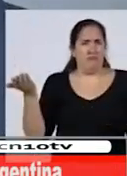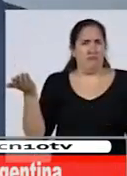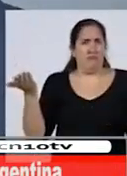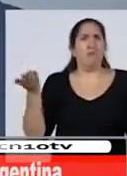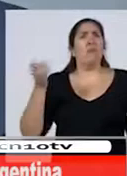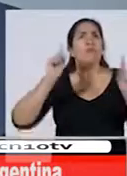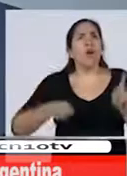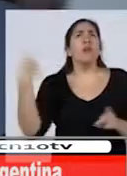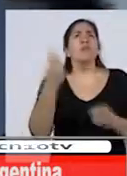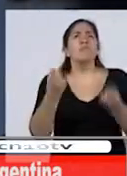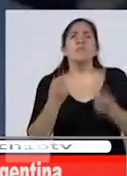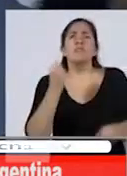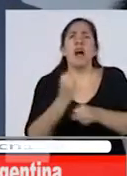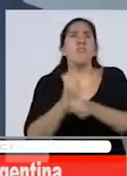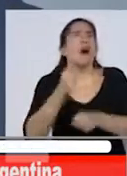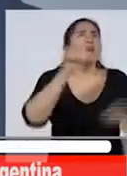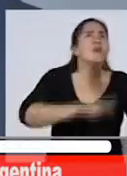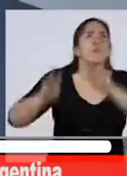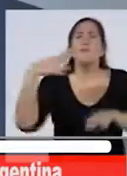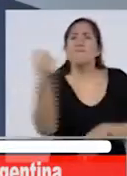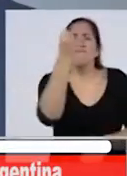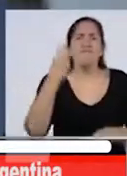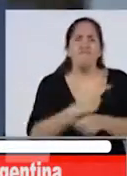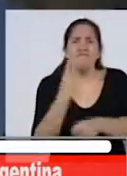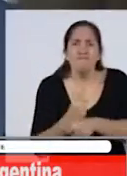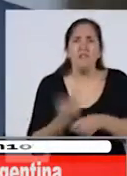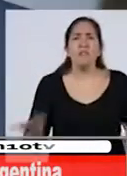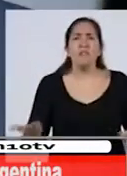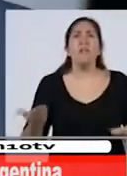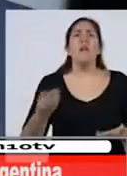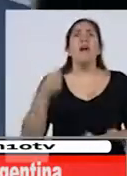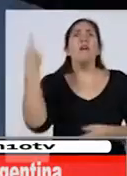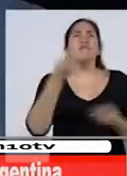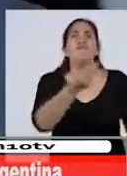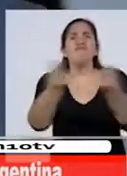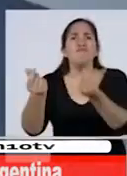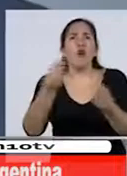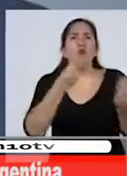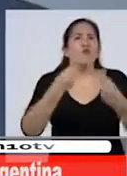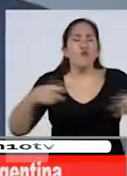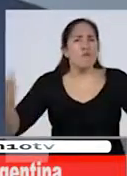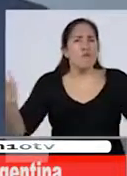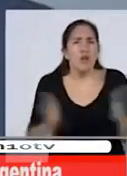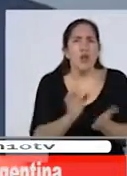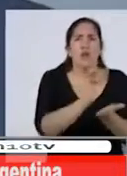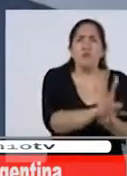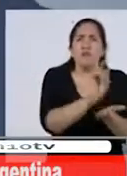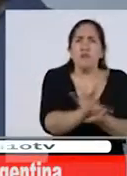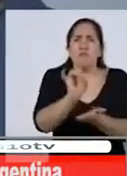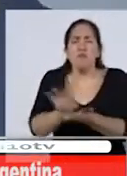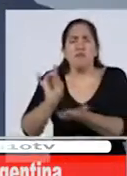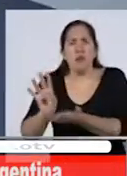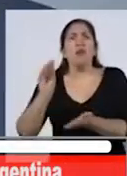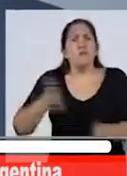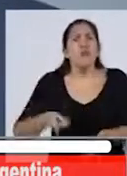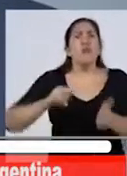demanda de trabajo que no se consigue, consumo que se reduce, despidos permanentes y otros problemas